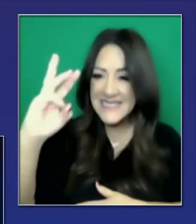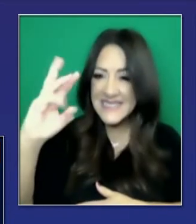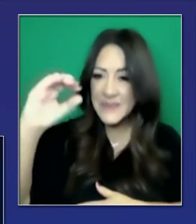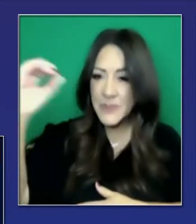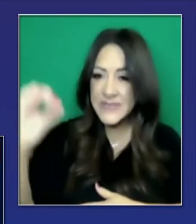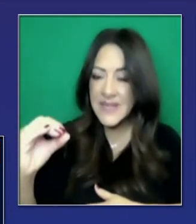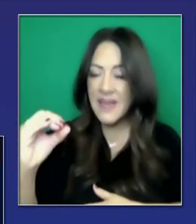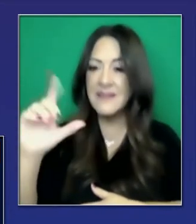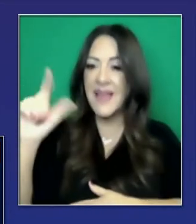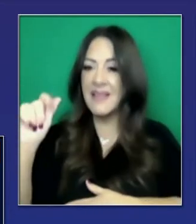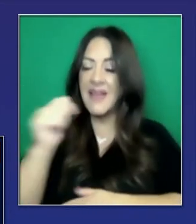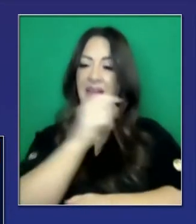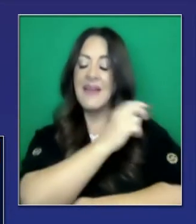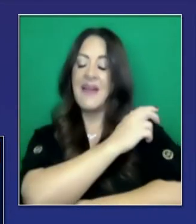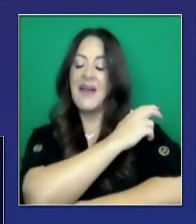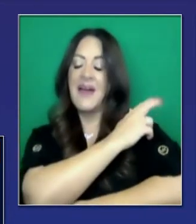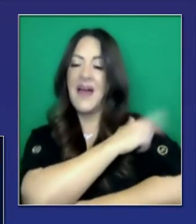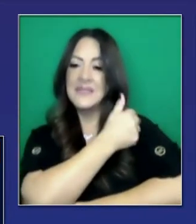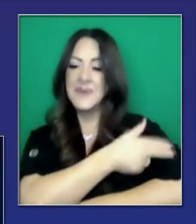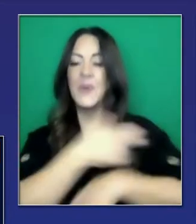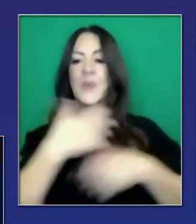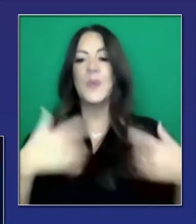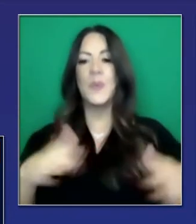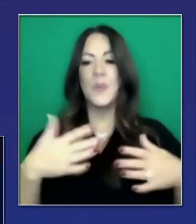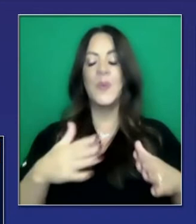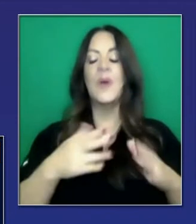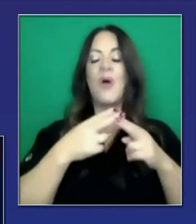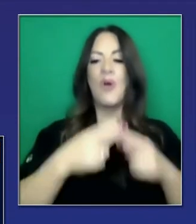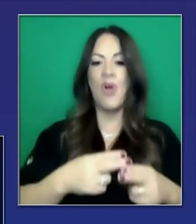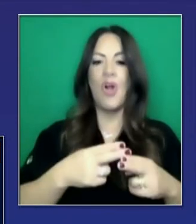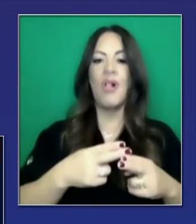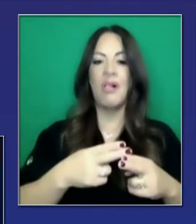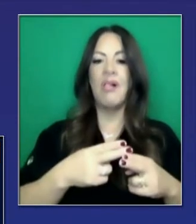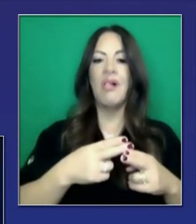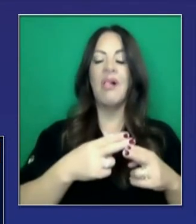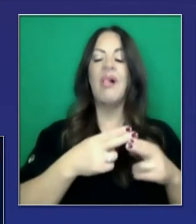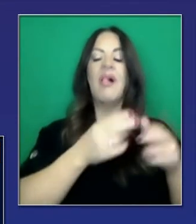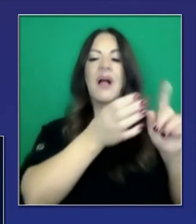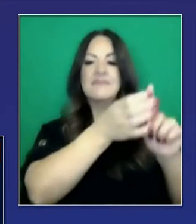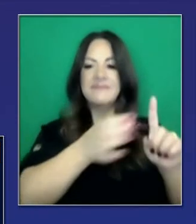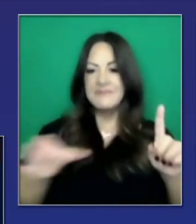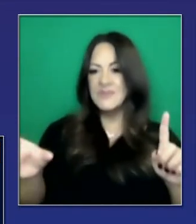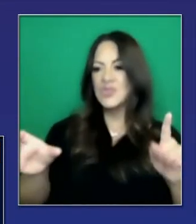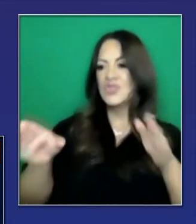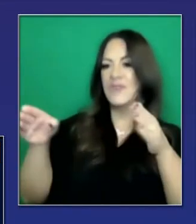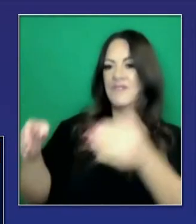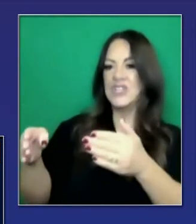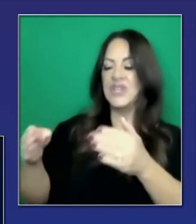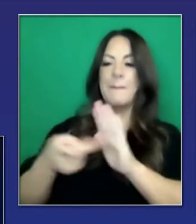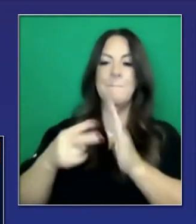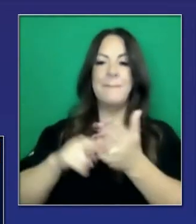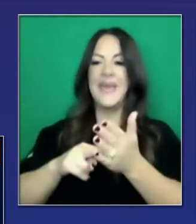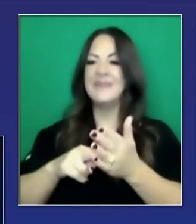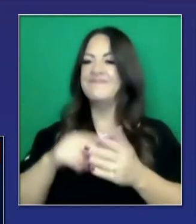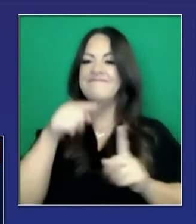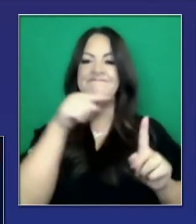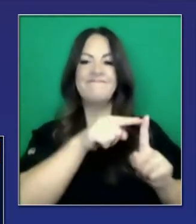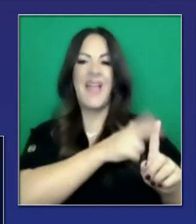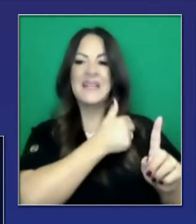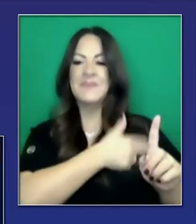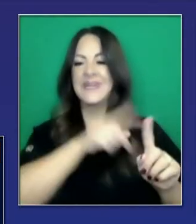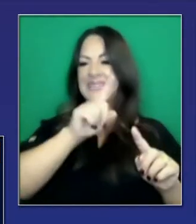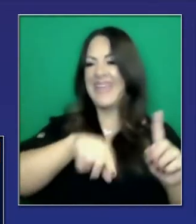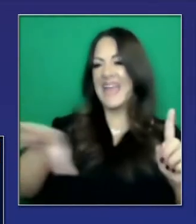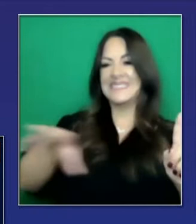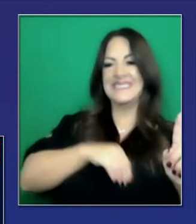% del condado de Los Ángeles tiene hospitales que están desviando. Básicamente, cuando no puedes aceptar ambulancias,